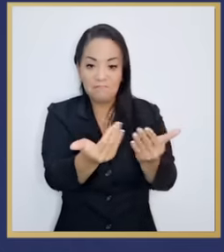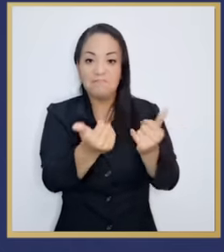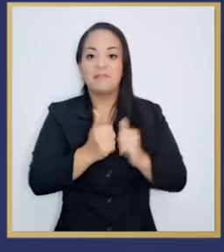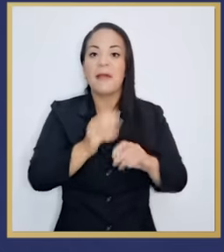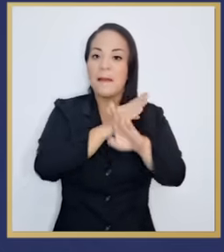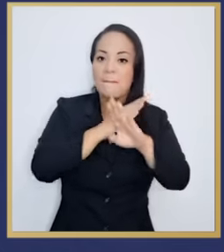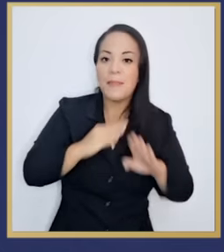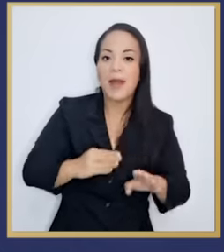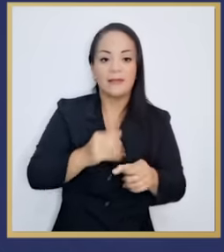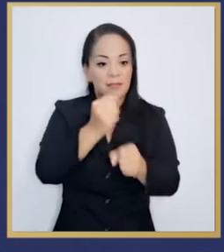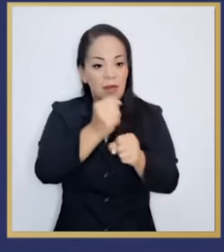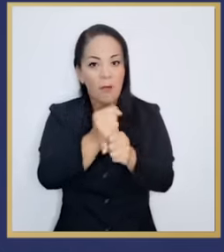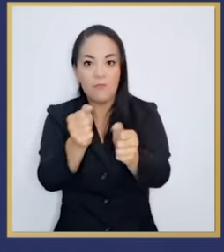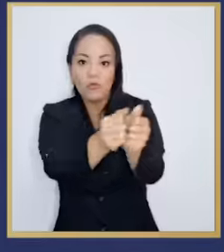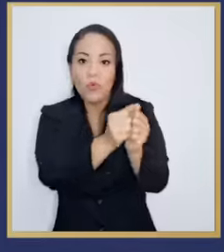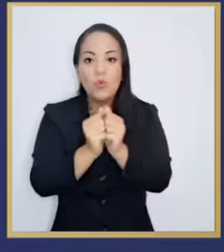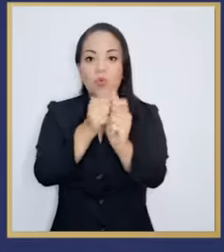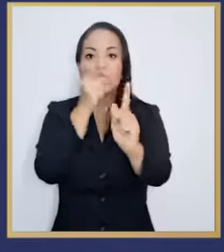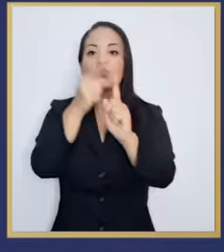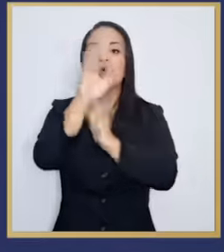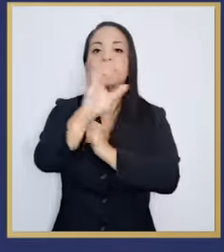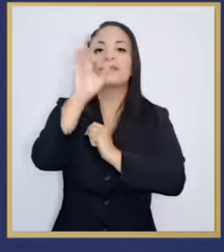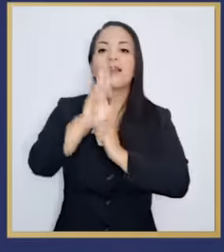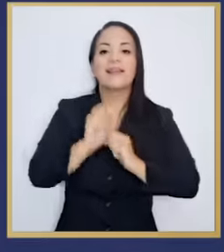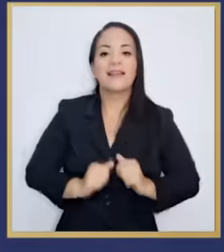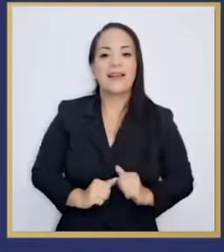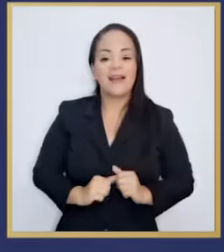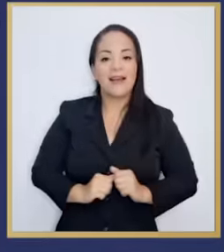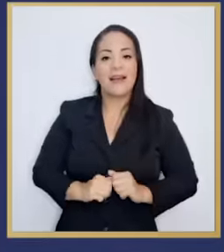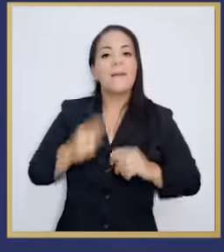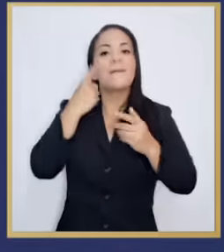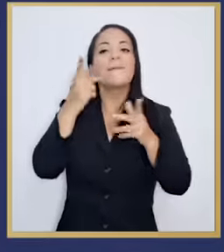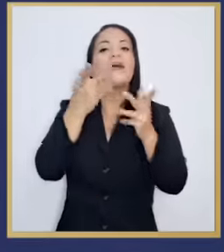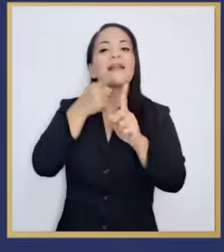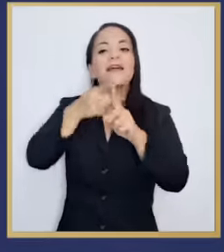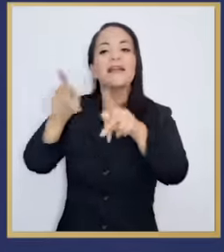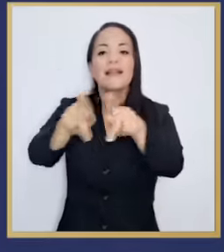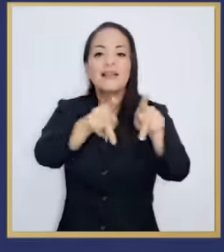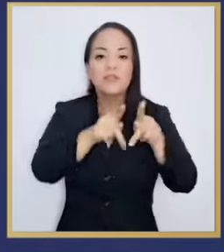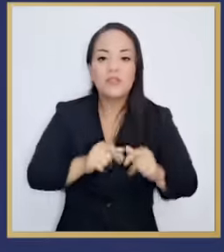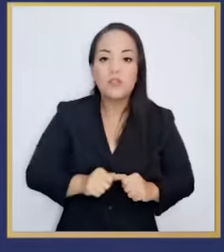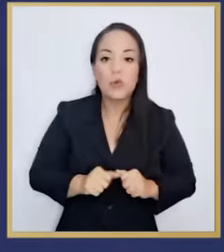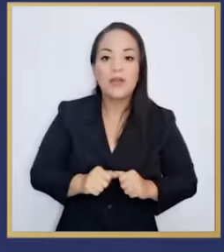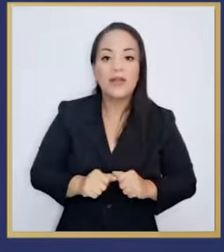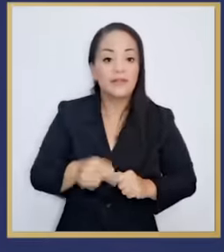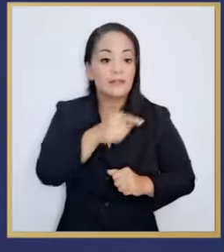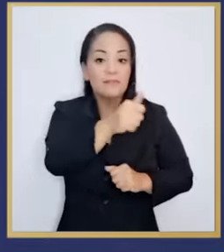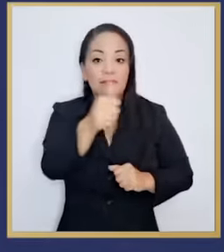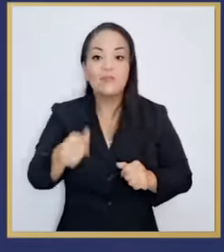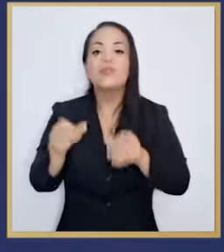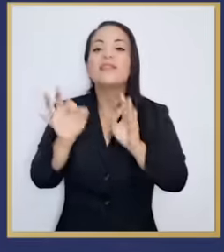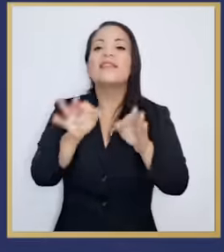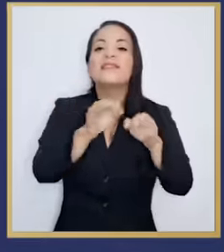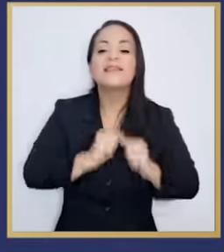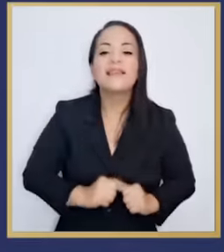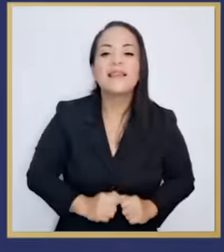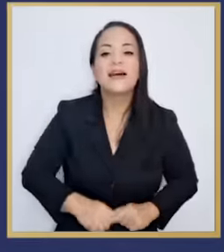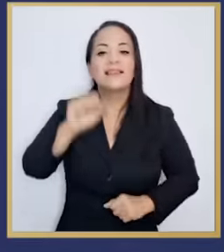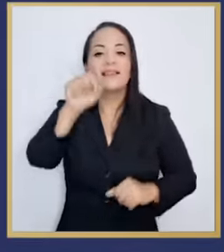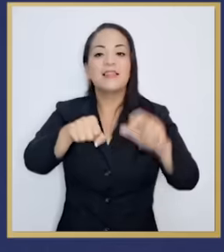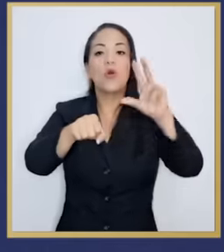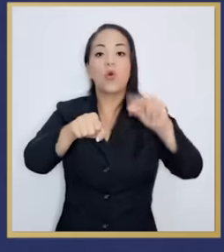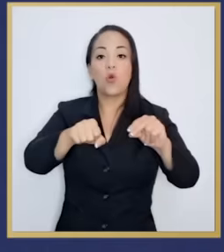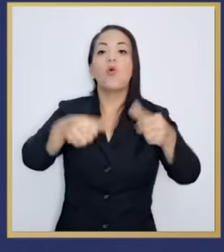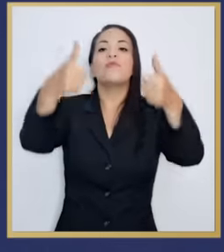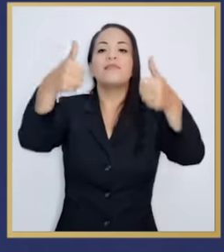juntos por Costa Rica, para que la ciudadanía decida si está de acuerdo